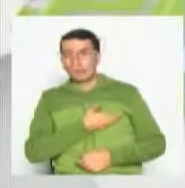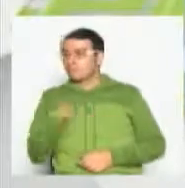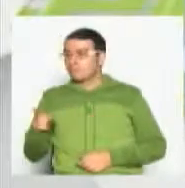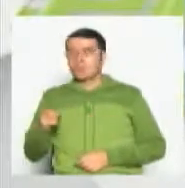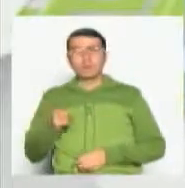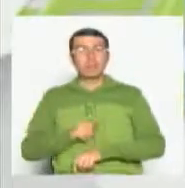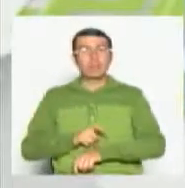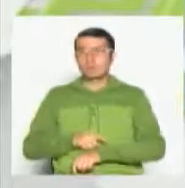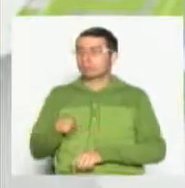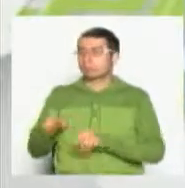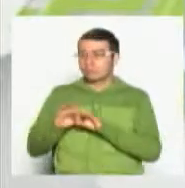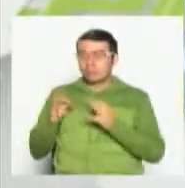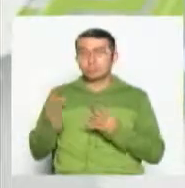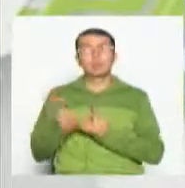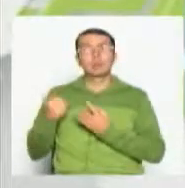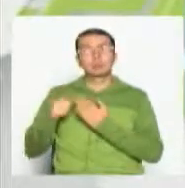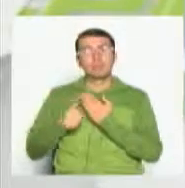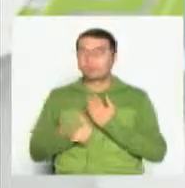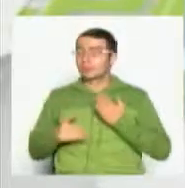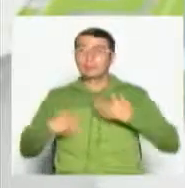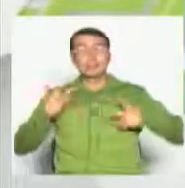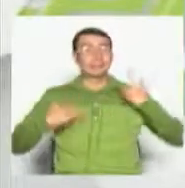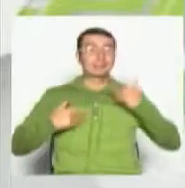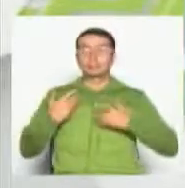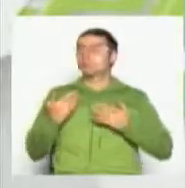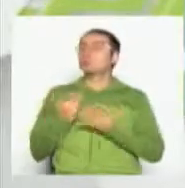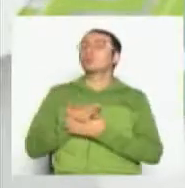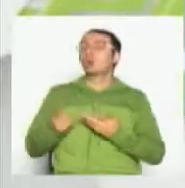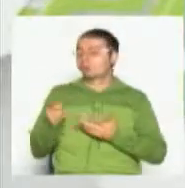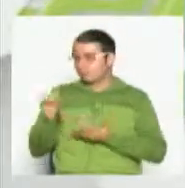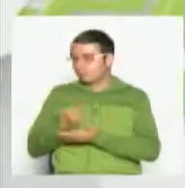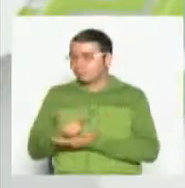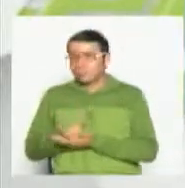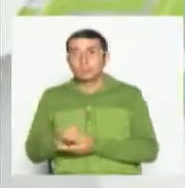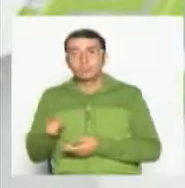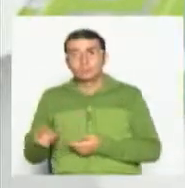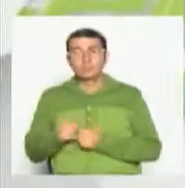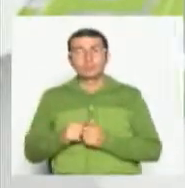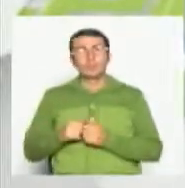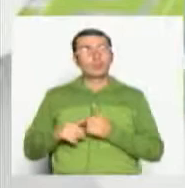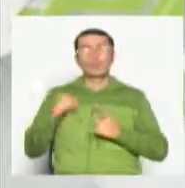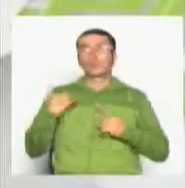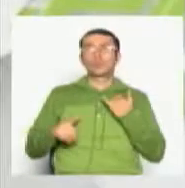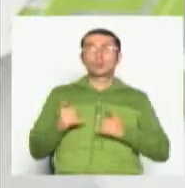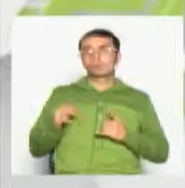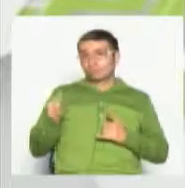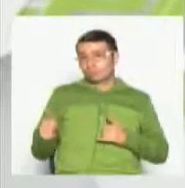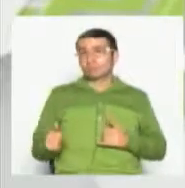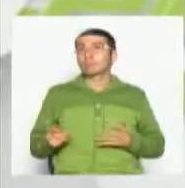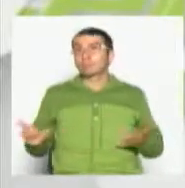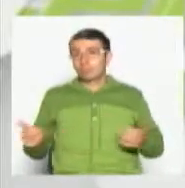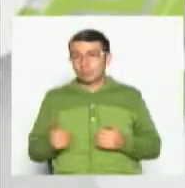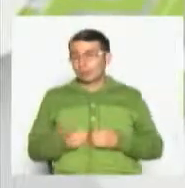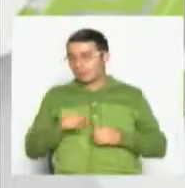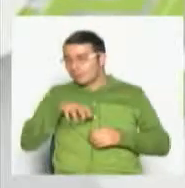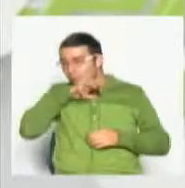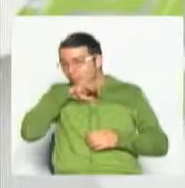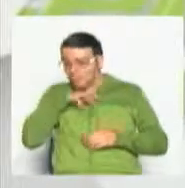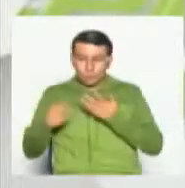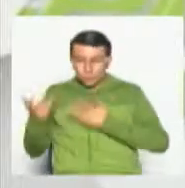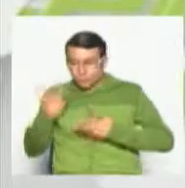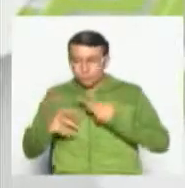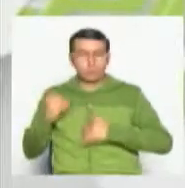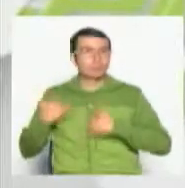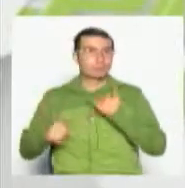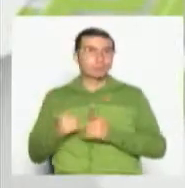familia, a compartir un programa, a reírnos, a comer todos, a hacer la comida todos, a jugar con la mascota. Eso se aprende y eso